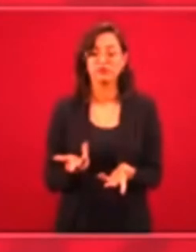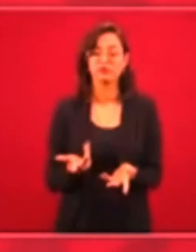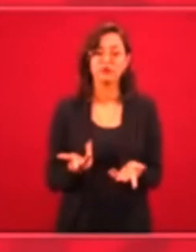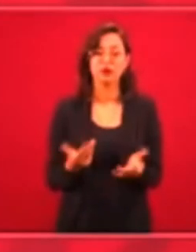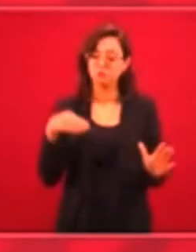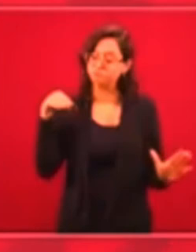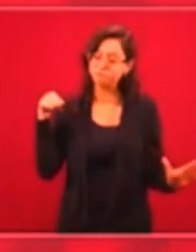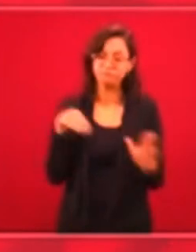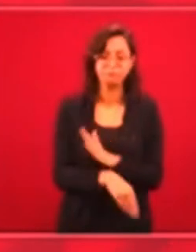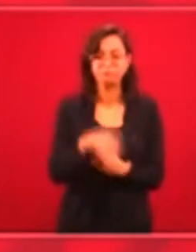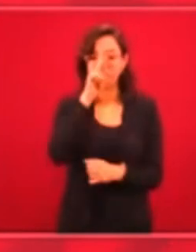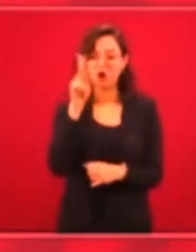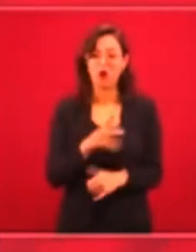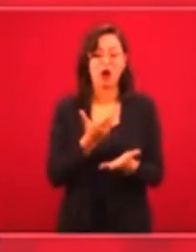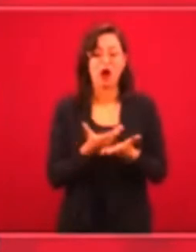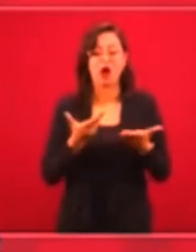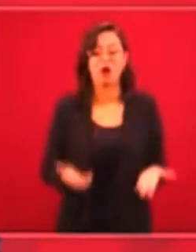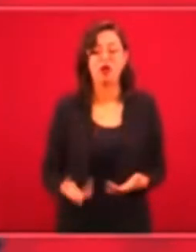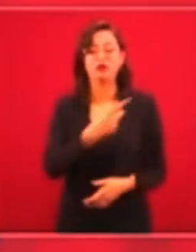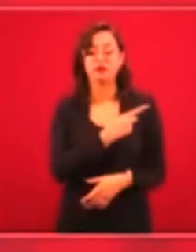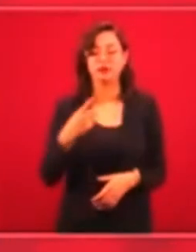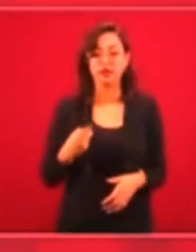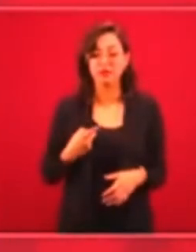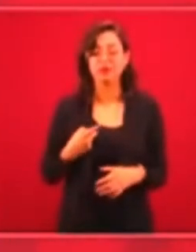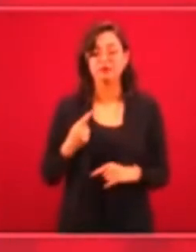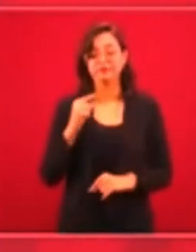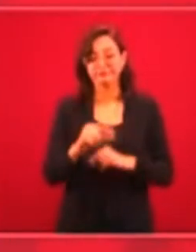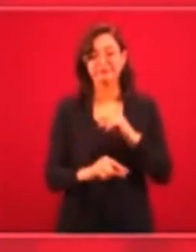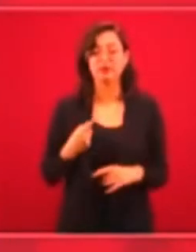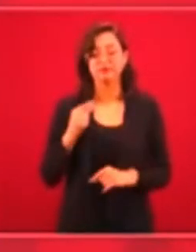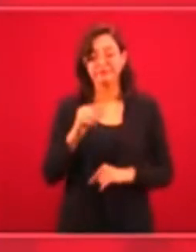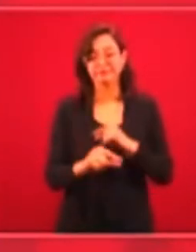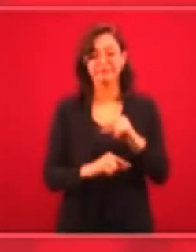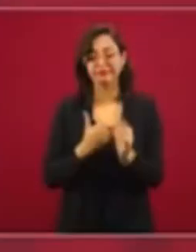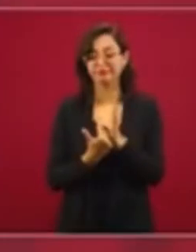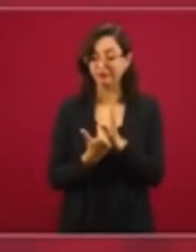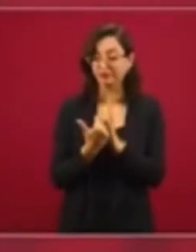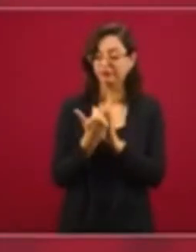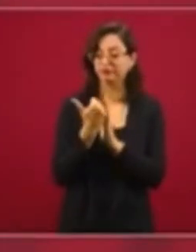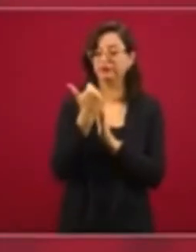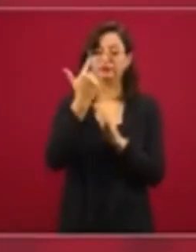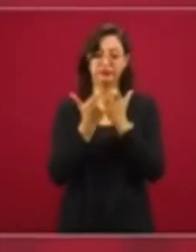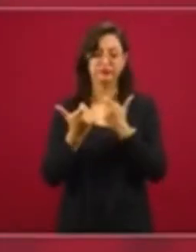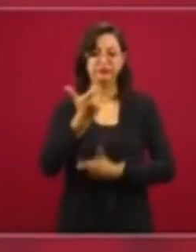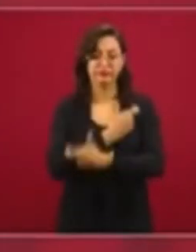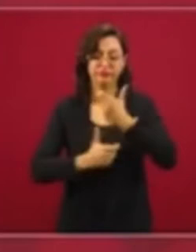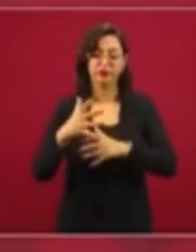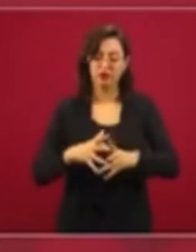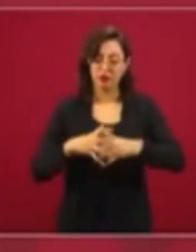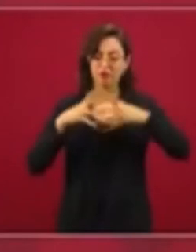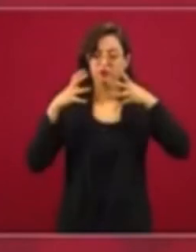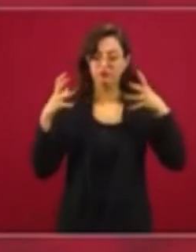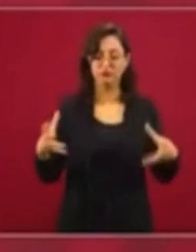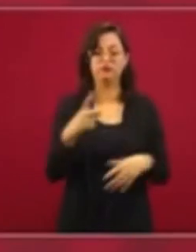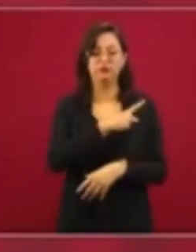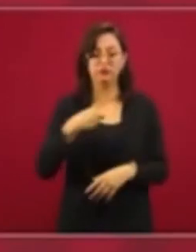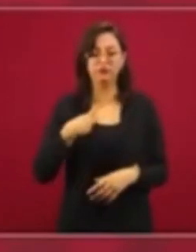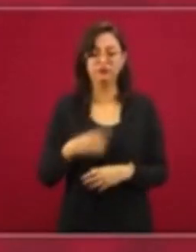superficie vamos a emerger, vamos a crecer, crecer económicamente. Ya